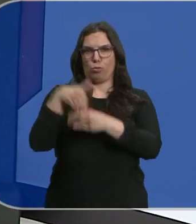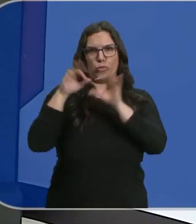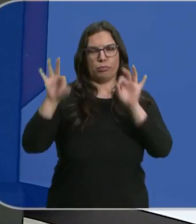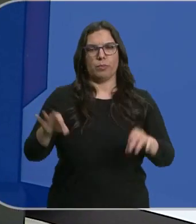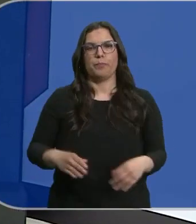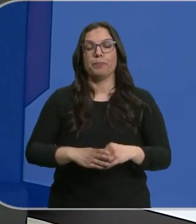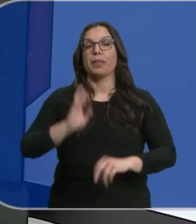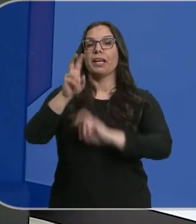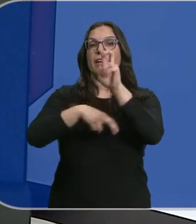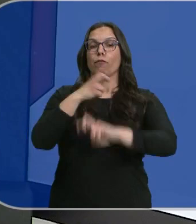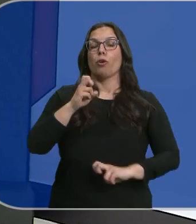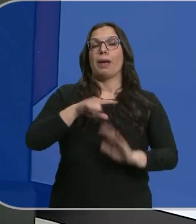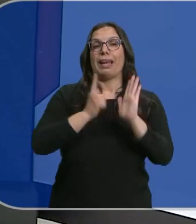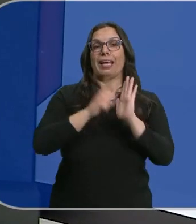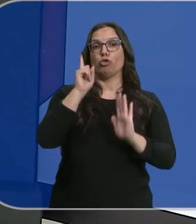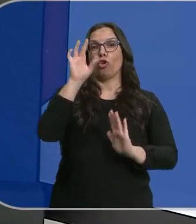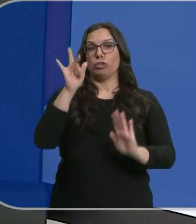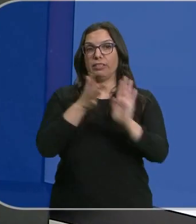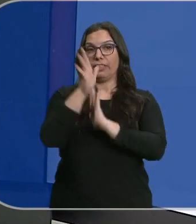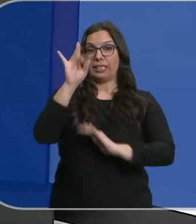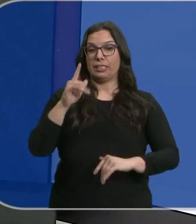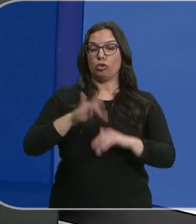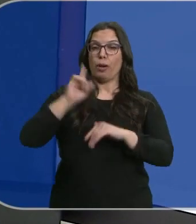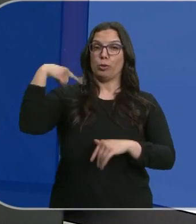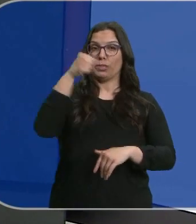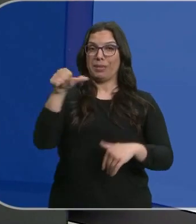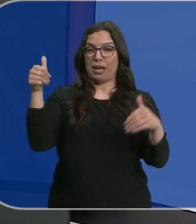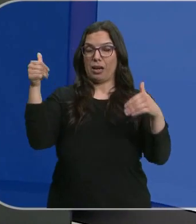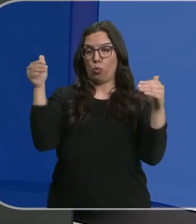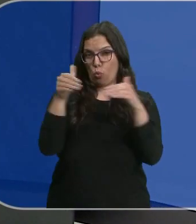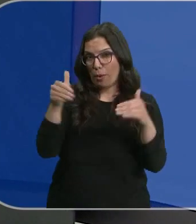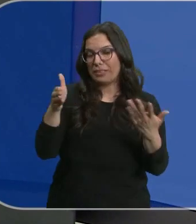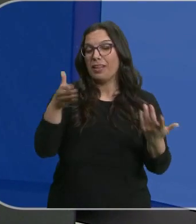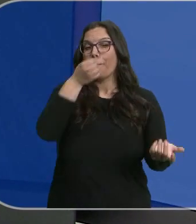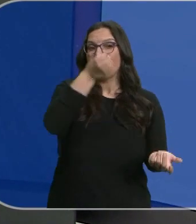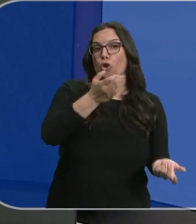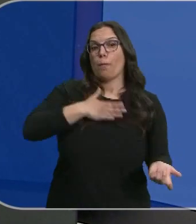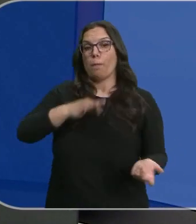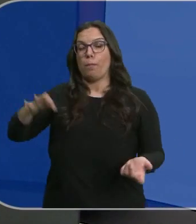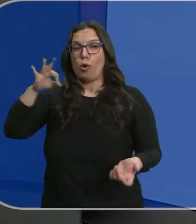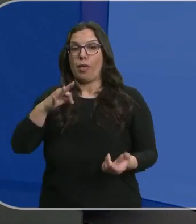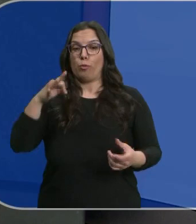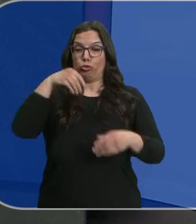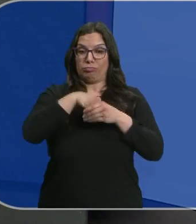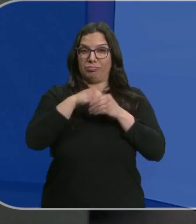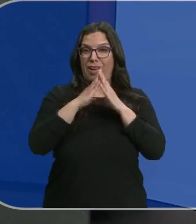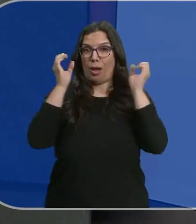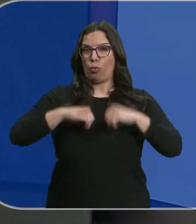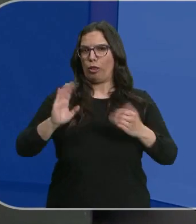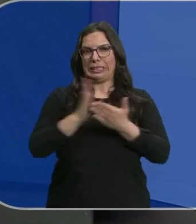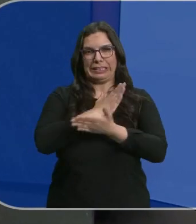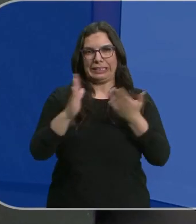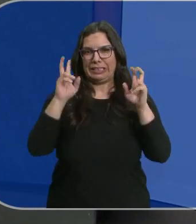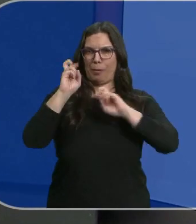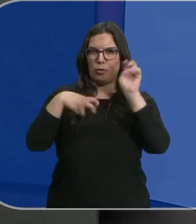La reforma sobre la ley del solo sí es sí llegará el jueves de la semana que viene al Congreso, sin que PSOE y Unidas Podemos se hayan puesto de acuerdo